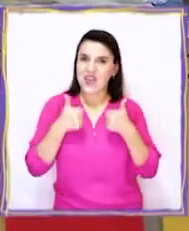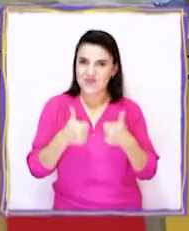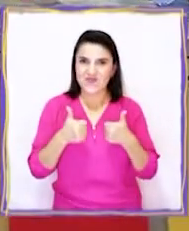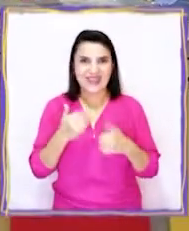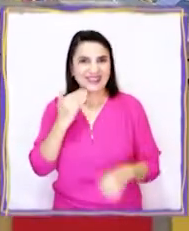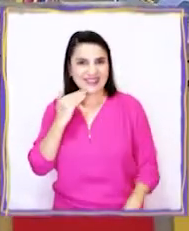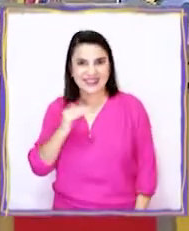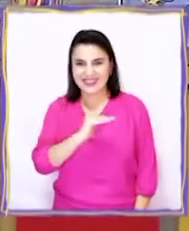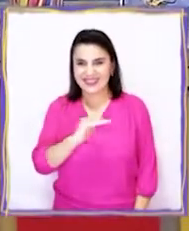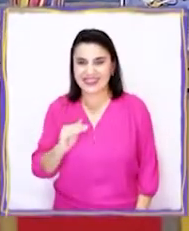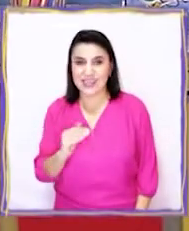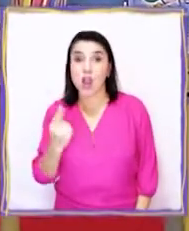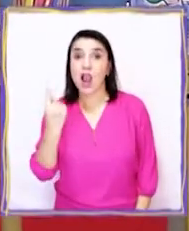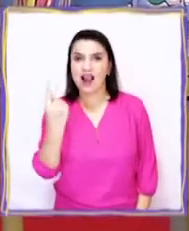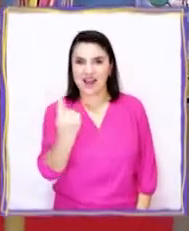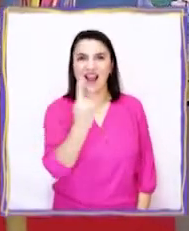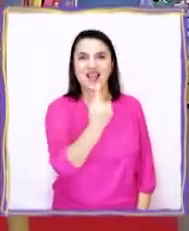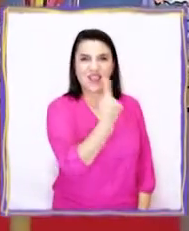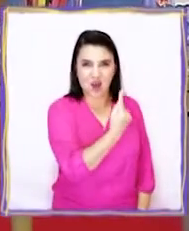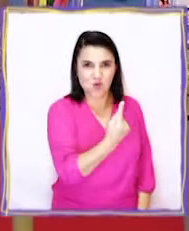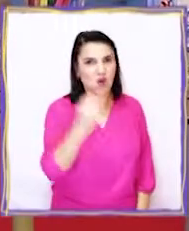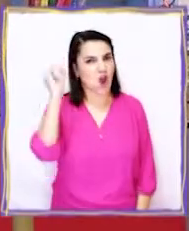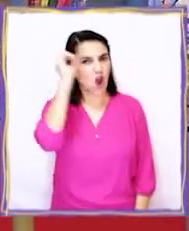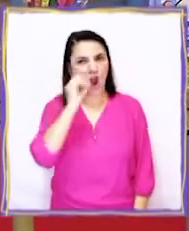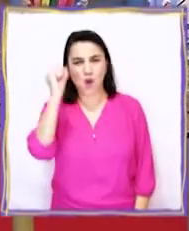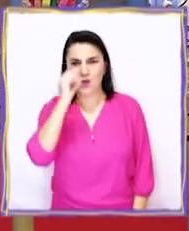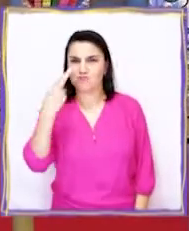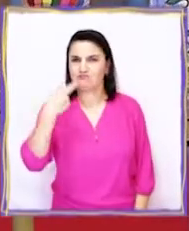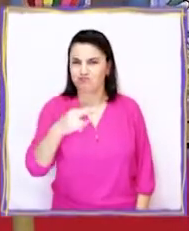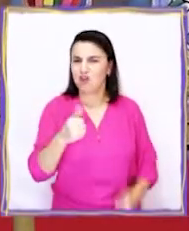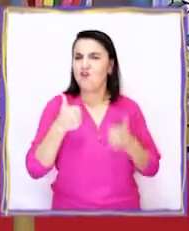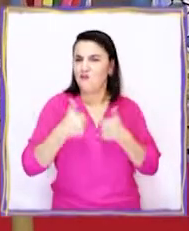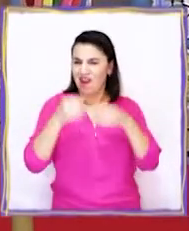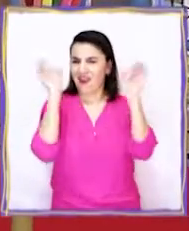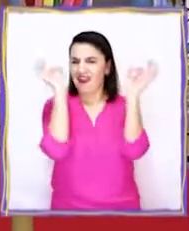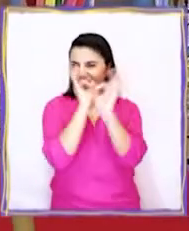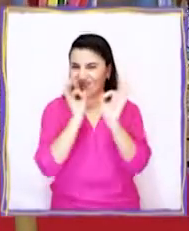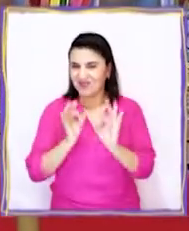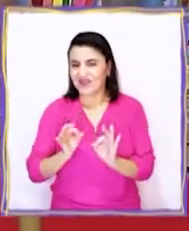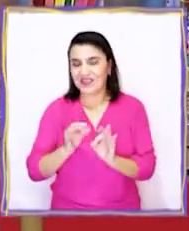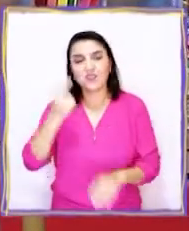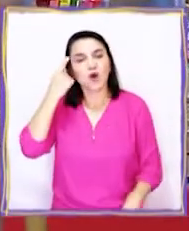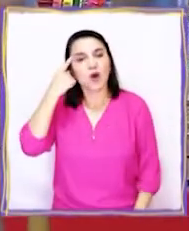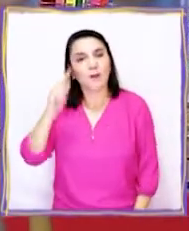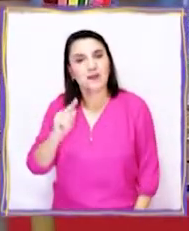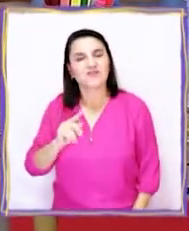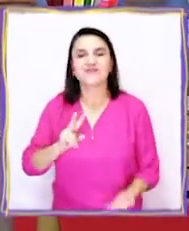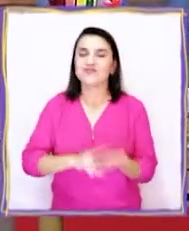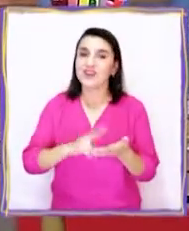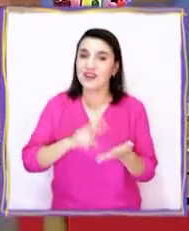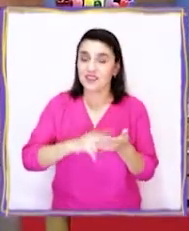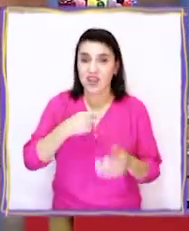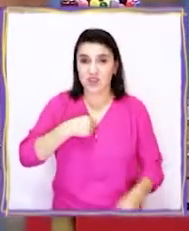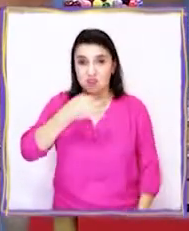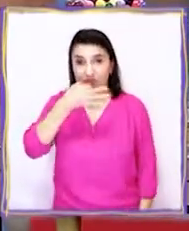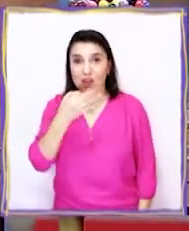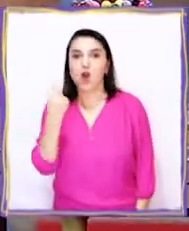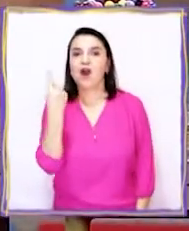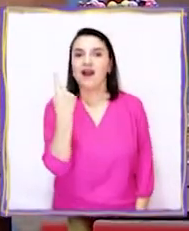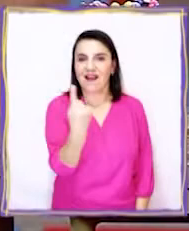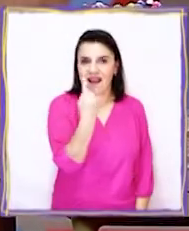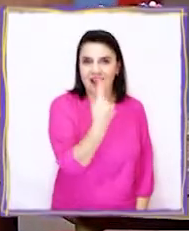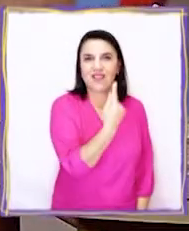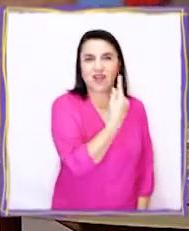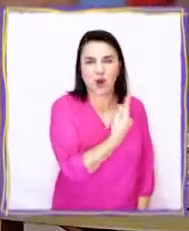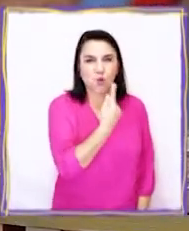Bueno, niños, creo que cada uno tiene su propia postura con muy buenos argumentos. Pero siendo sincero, creo que